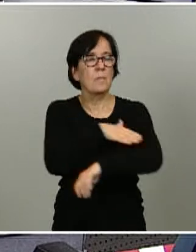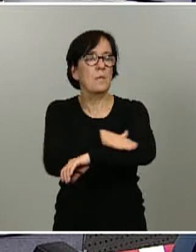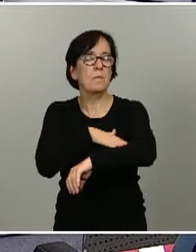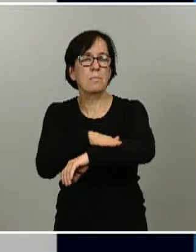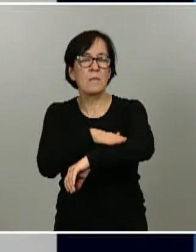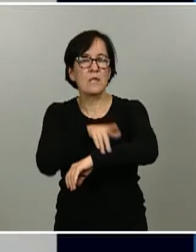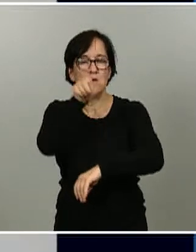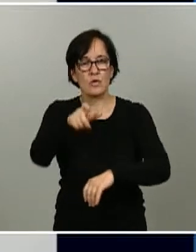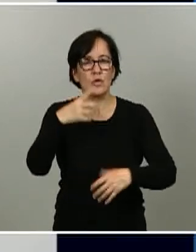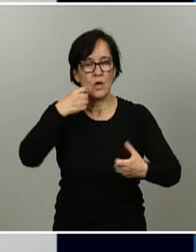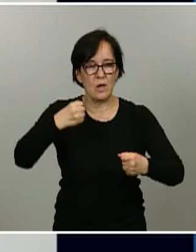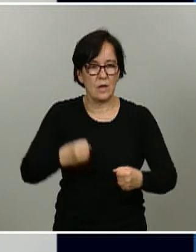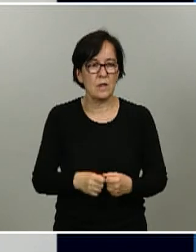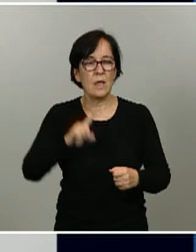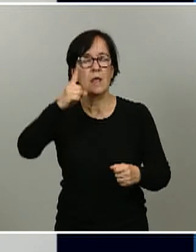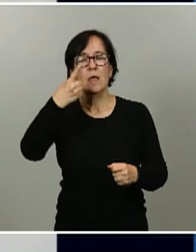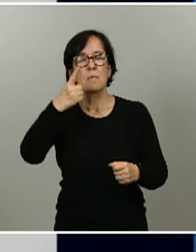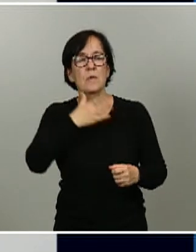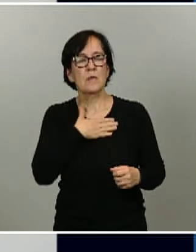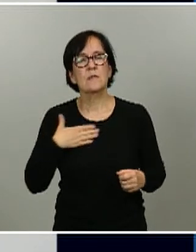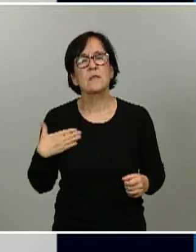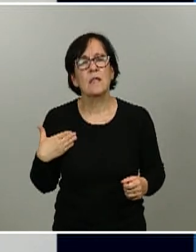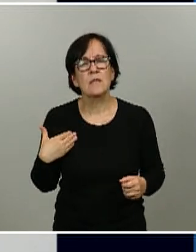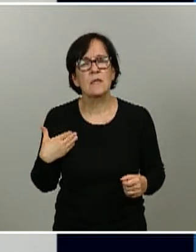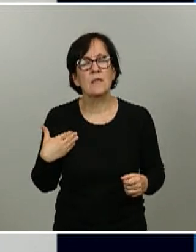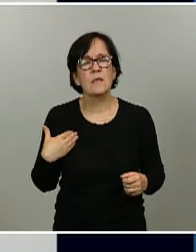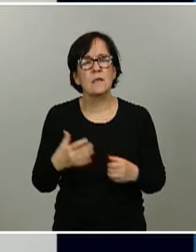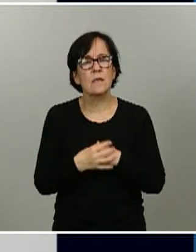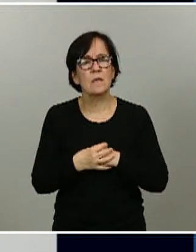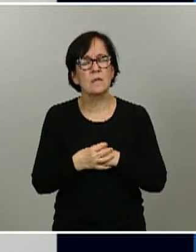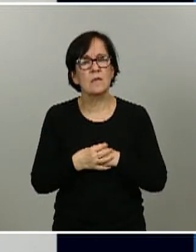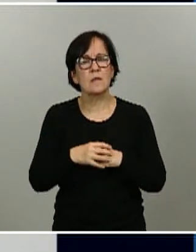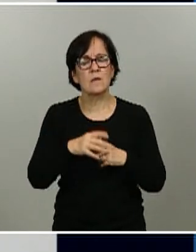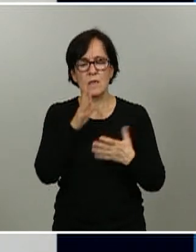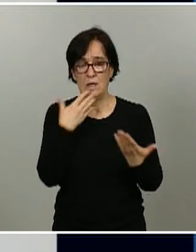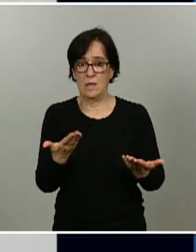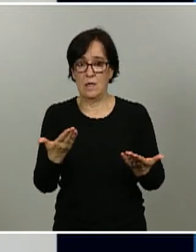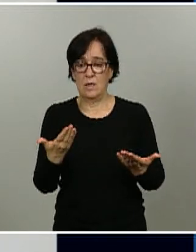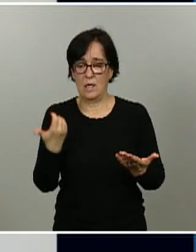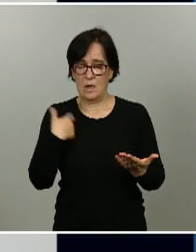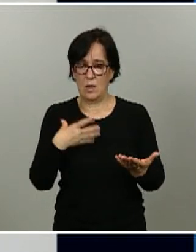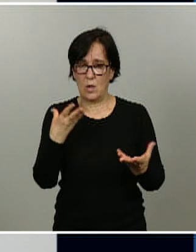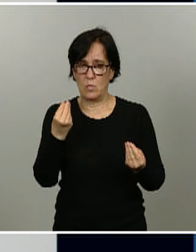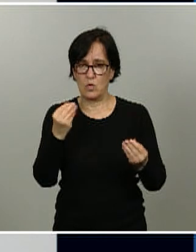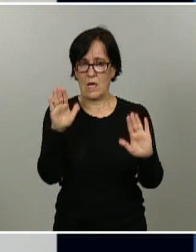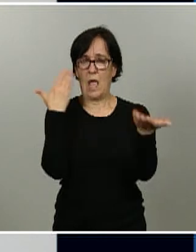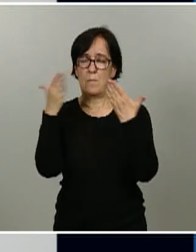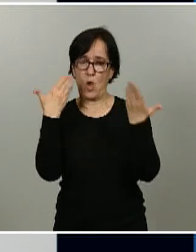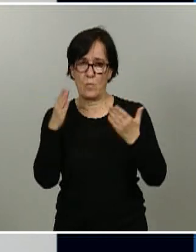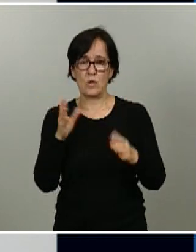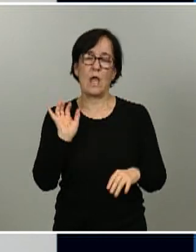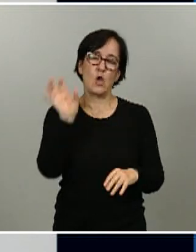en primer lugar quería saber si seguramente a estas alturas ya tendrán muchas propuestas de comunidades para la